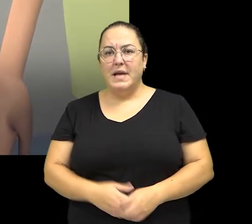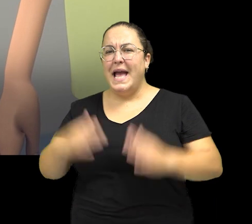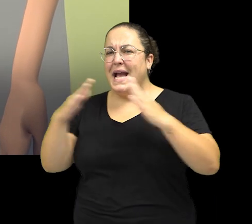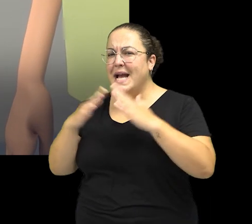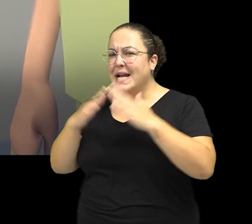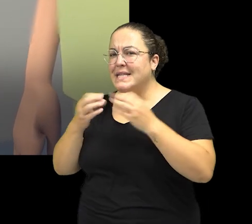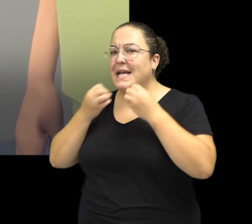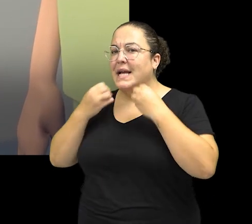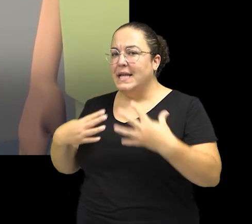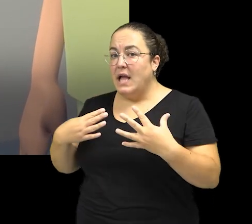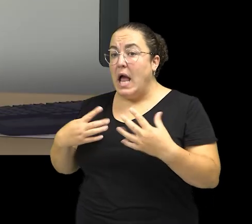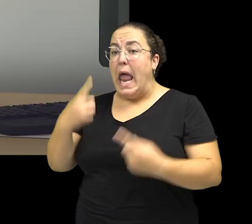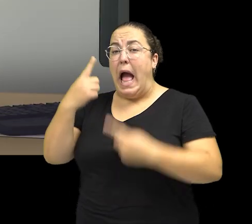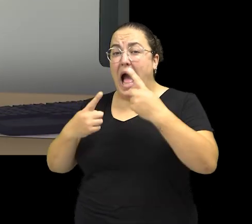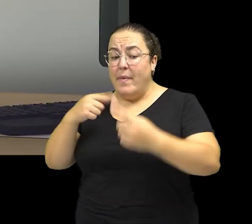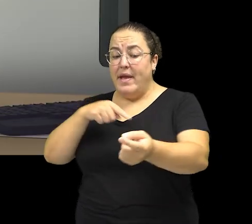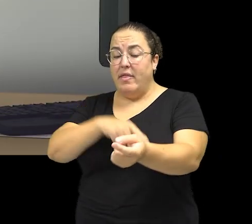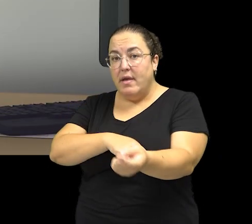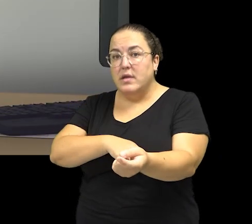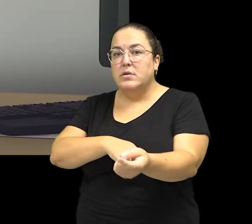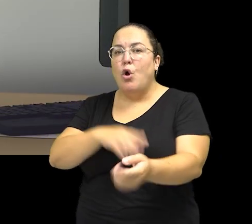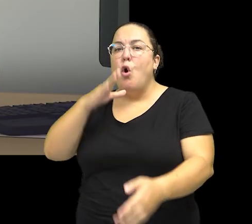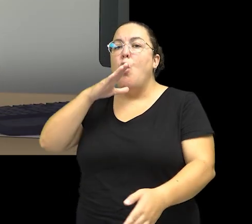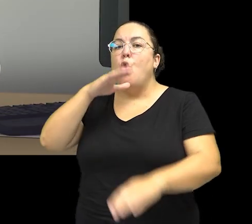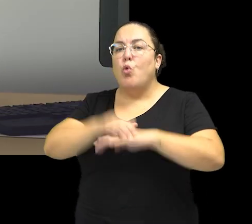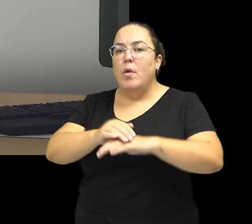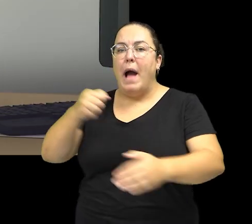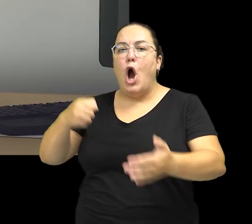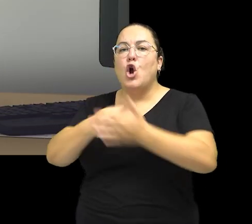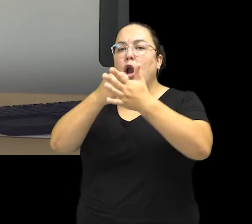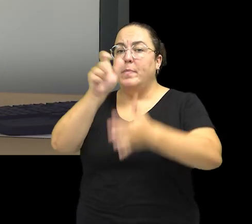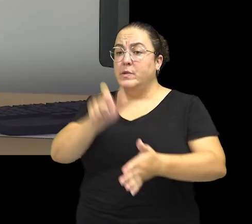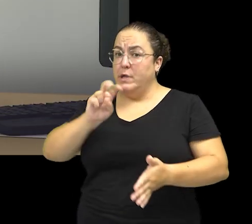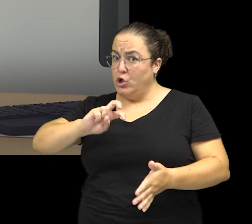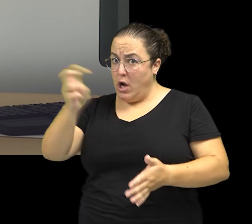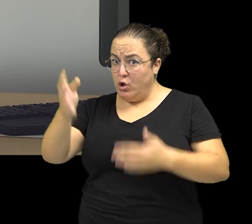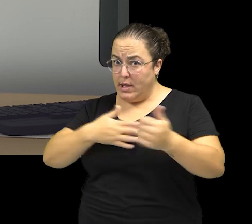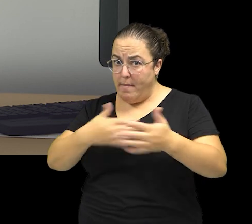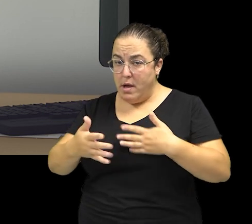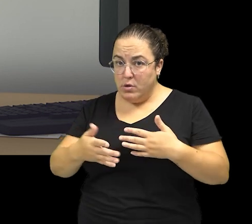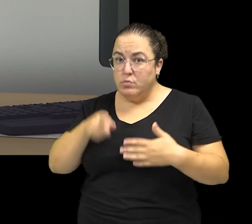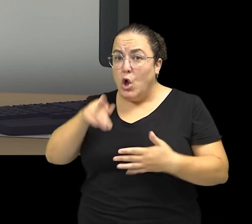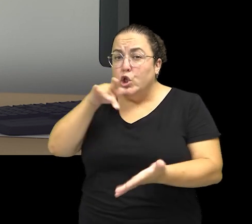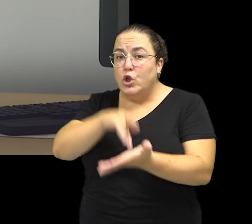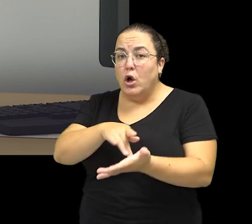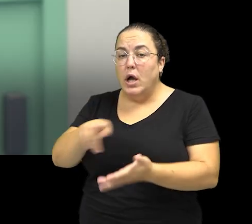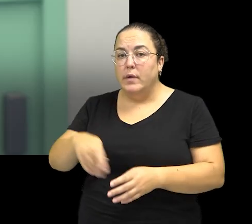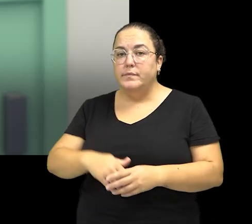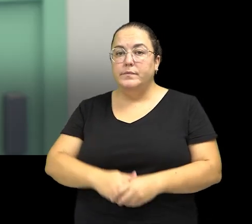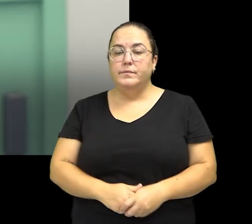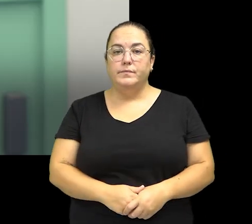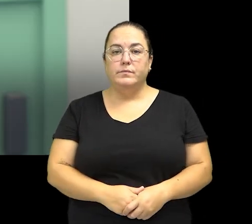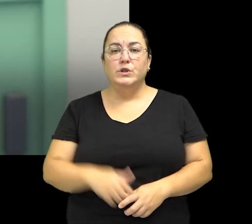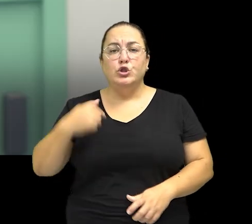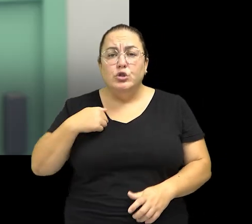Como van as cousas na casa? As veces estas lesións son debidas a golpes producidos por alguén. E o seu